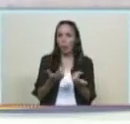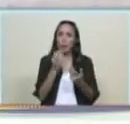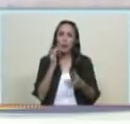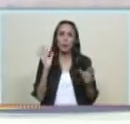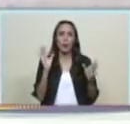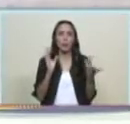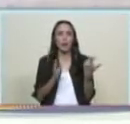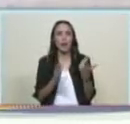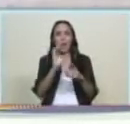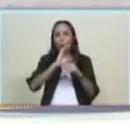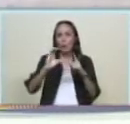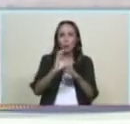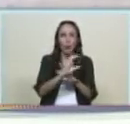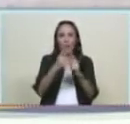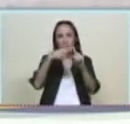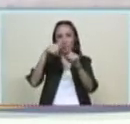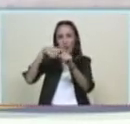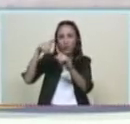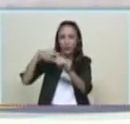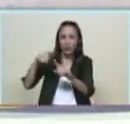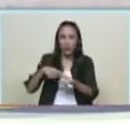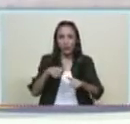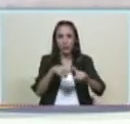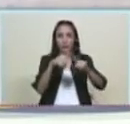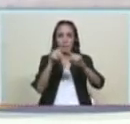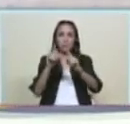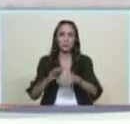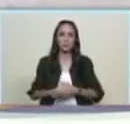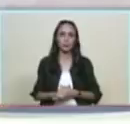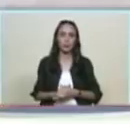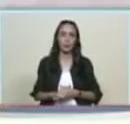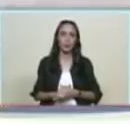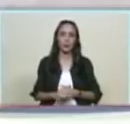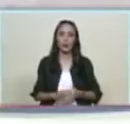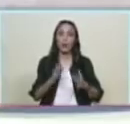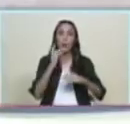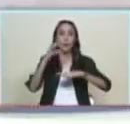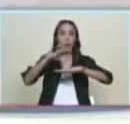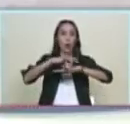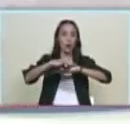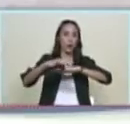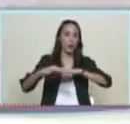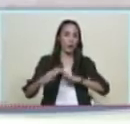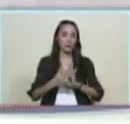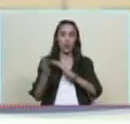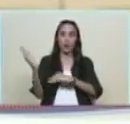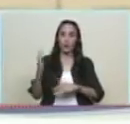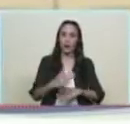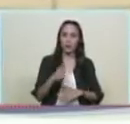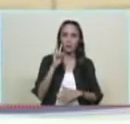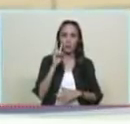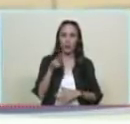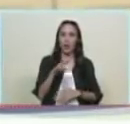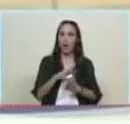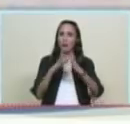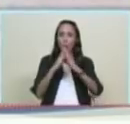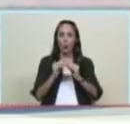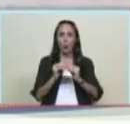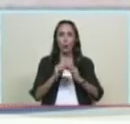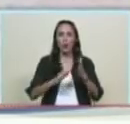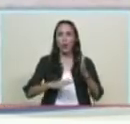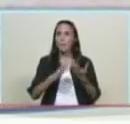Ernesto Villegas en las madamas del callao por ejemplo uno ve allí la llegada de todo el caribe